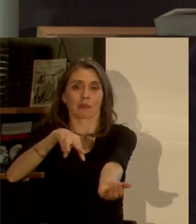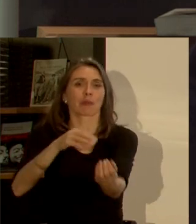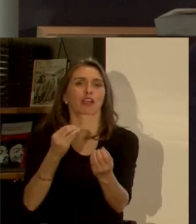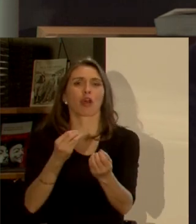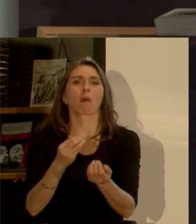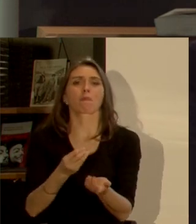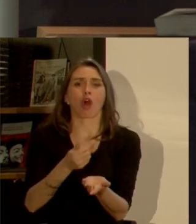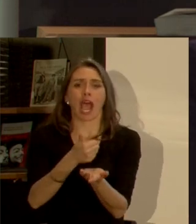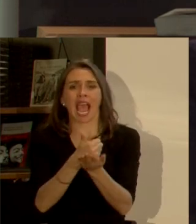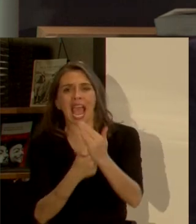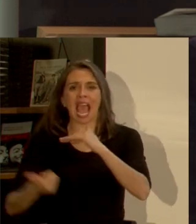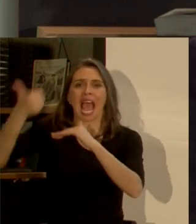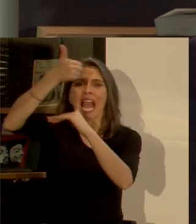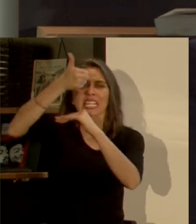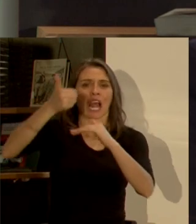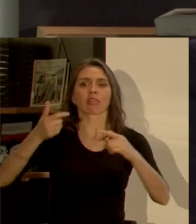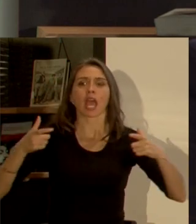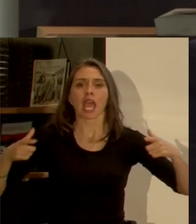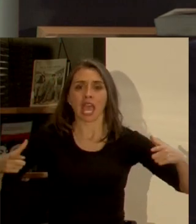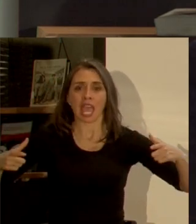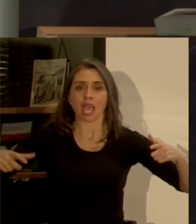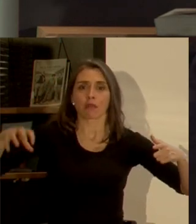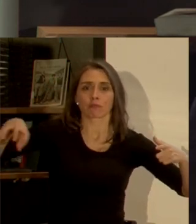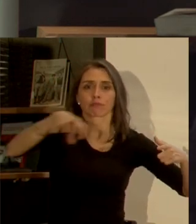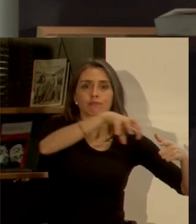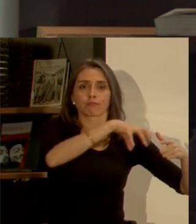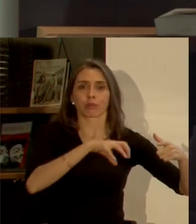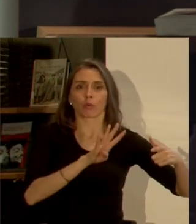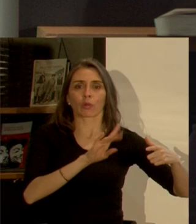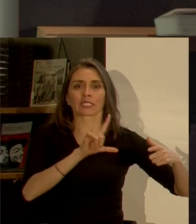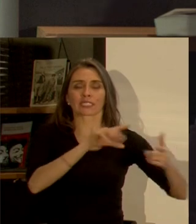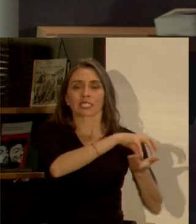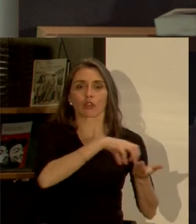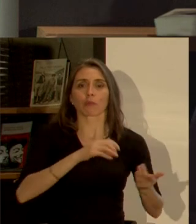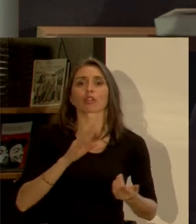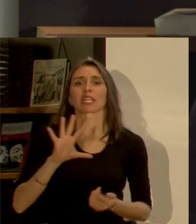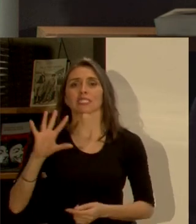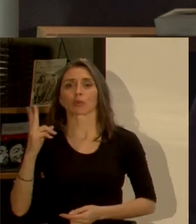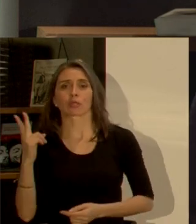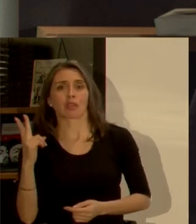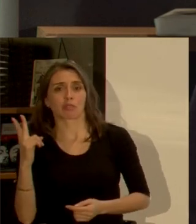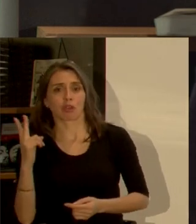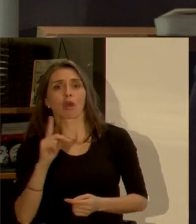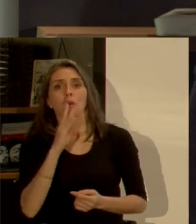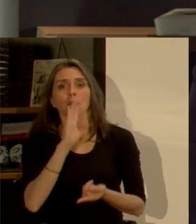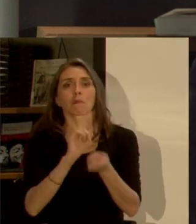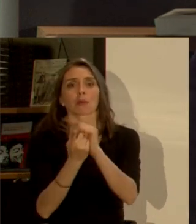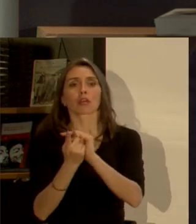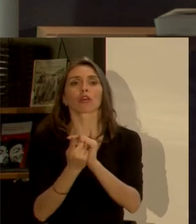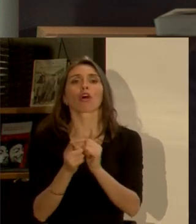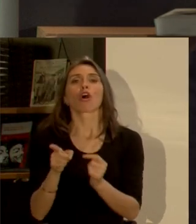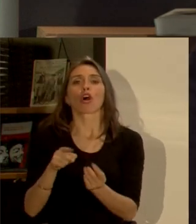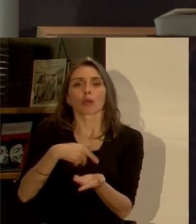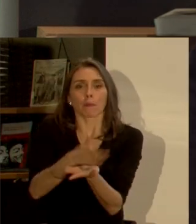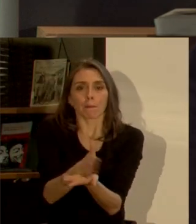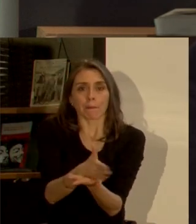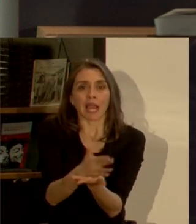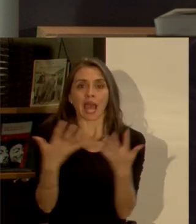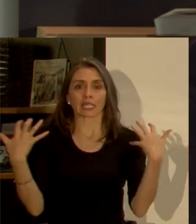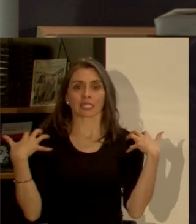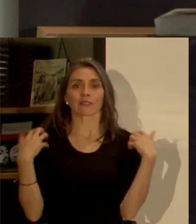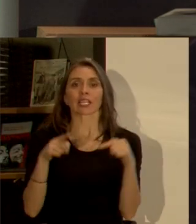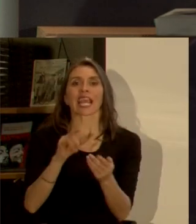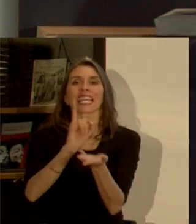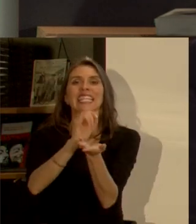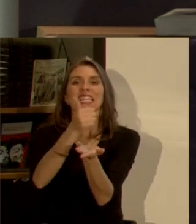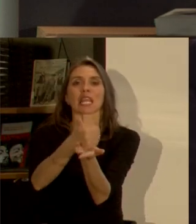un alcalde mayor para 47 comunas cuando hay 52 es mejor traspasar esas competencias sobre el gobierno en la ciudad y la planificación al